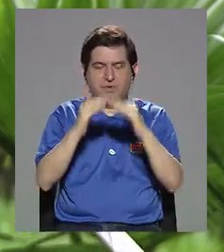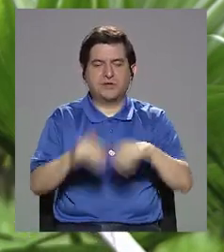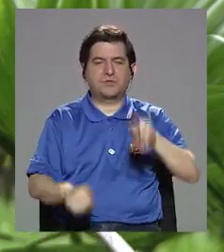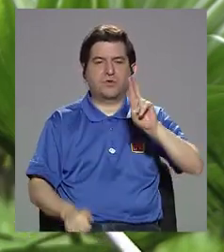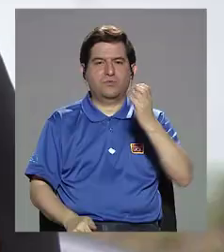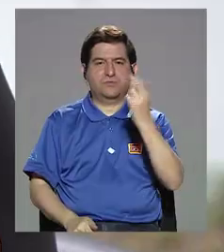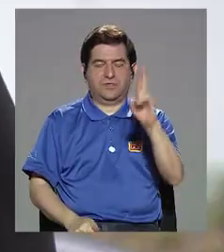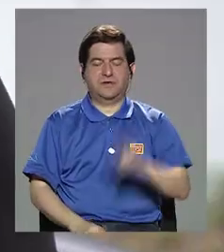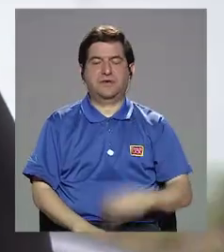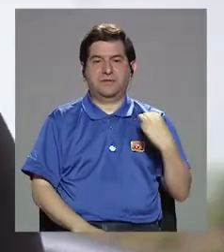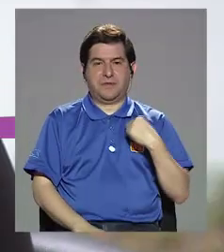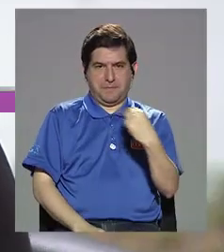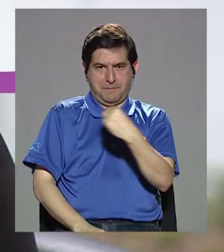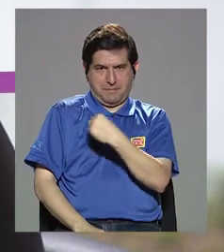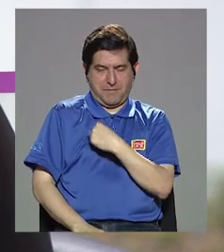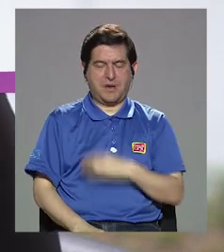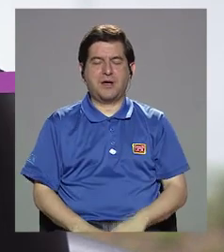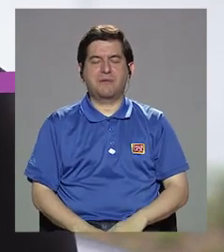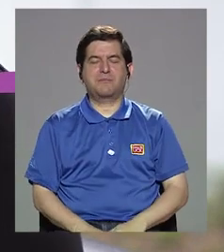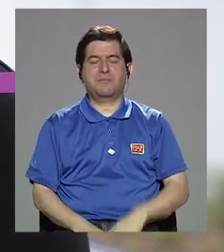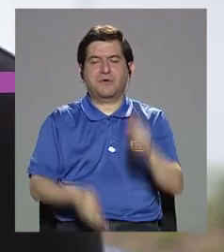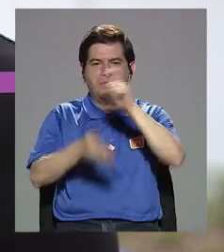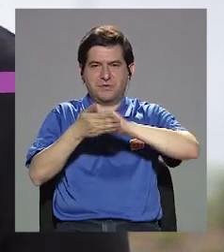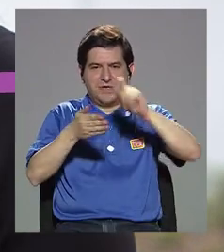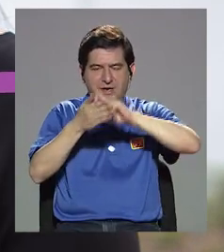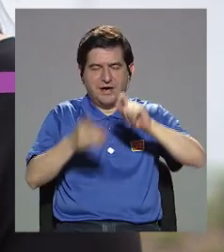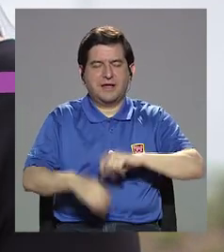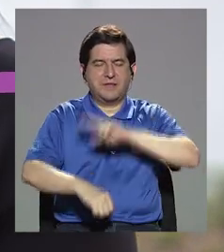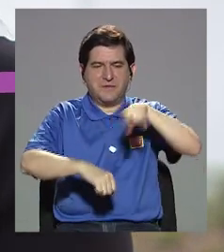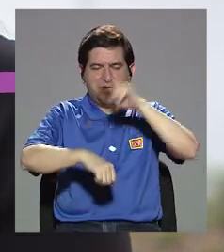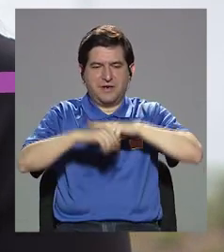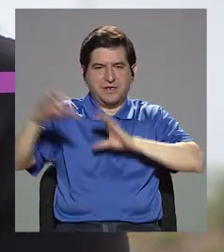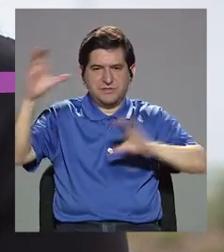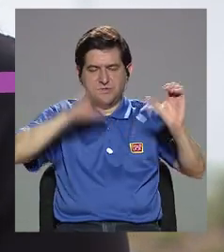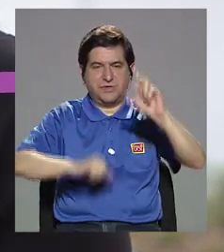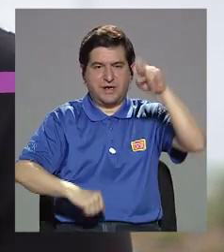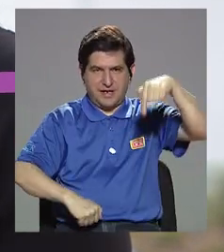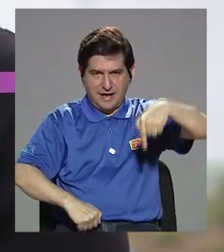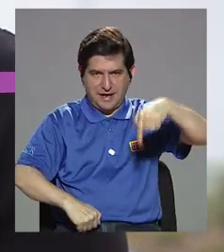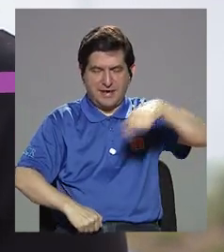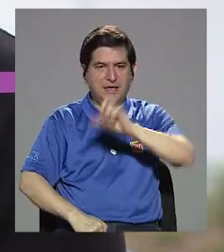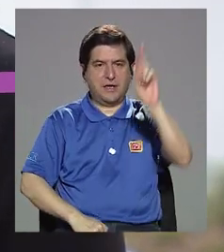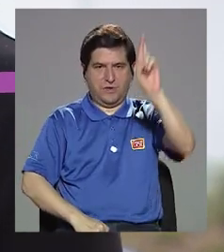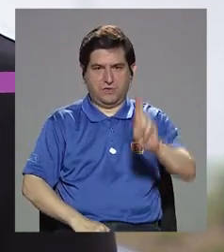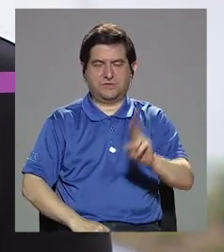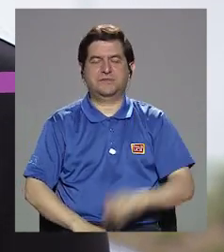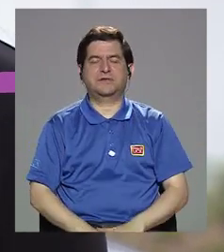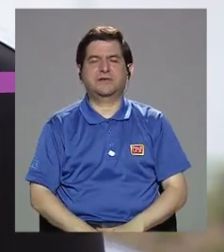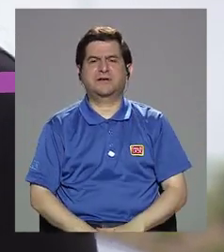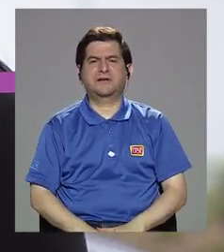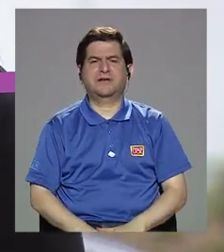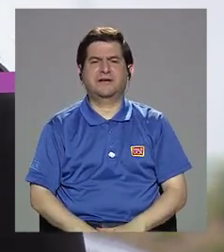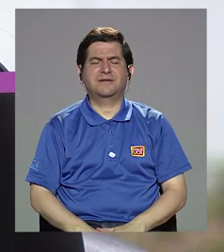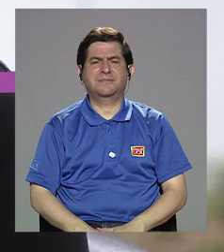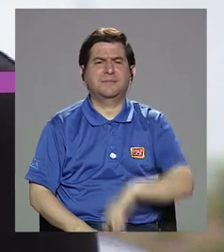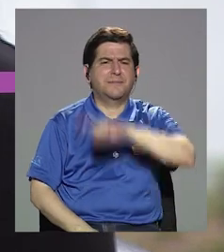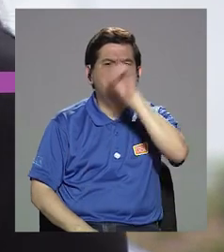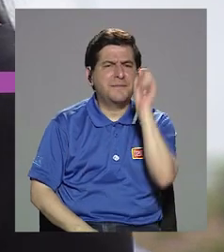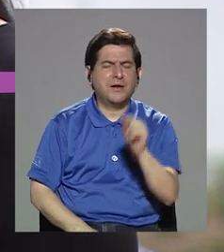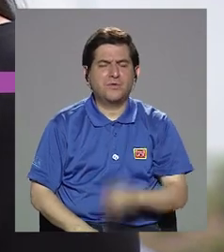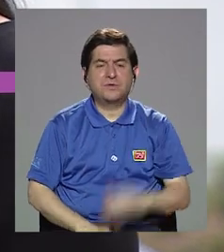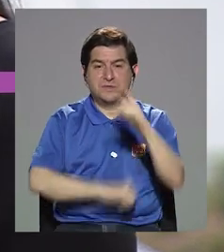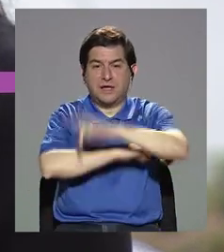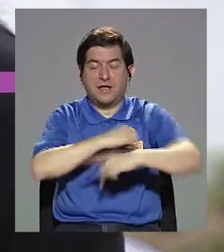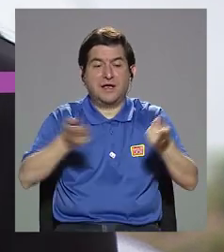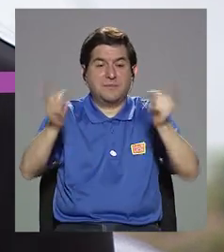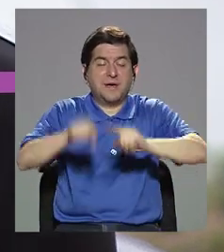la Universidad de Costa Rica, miembro de la Academia Nacional de Ciencia acá en Costa Rica. Doctora, a ver, ¿qué tiene que pasar a